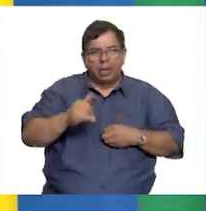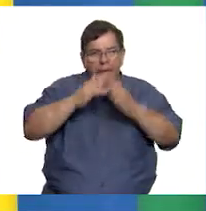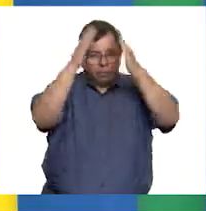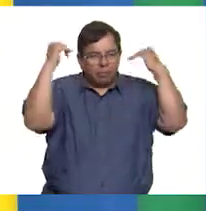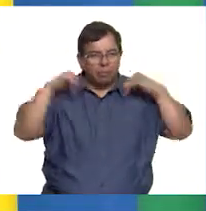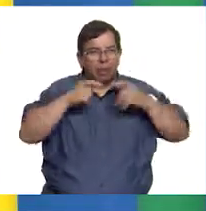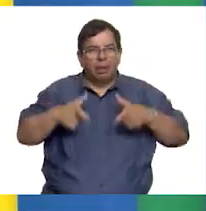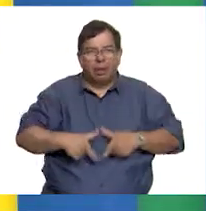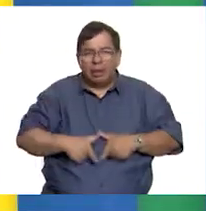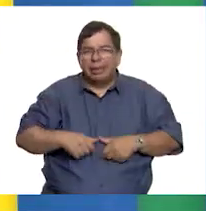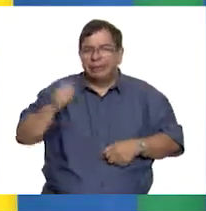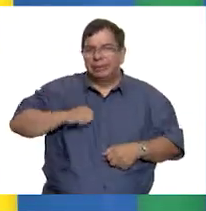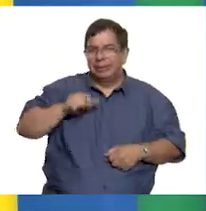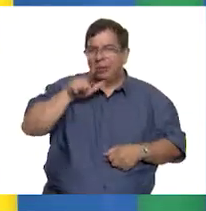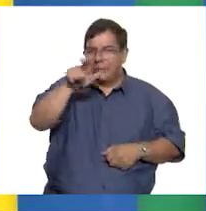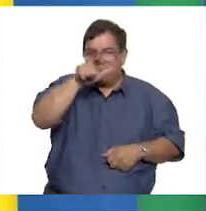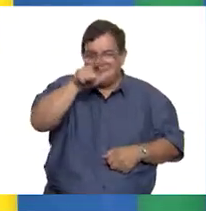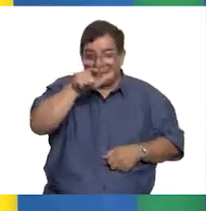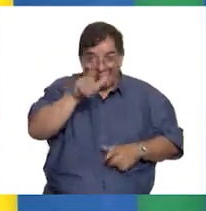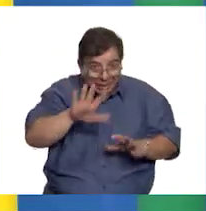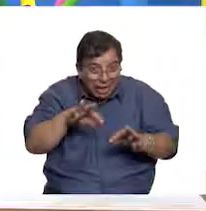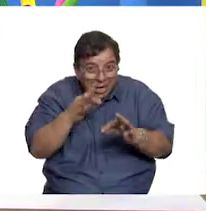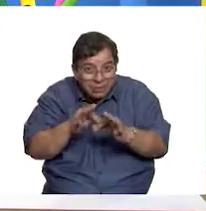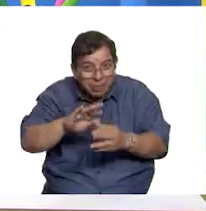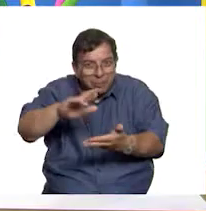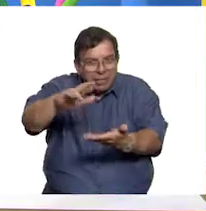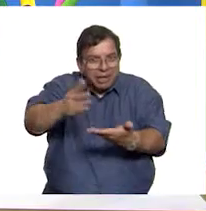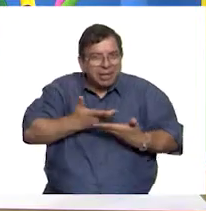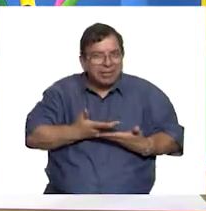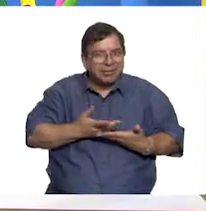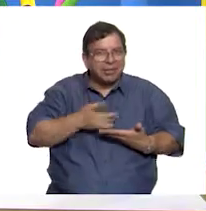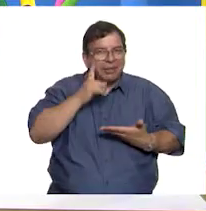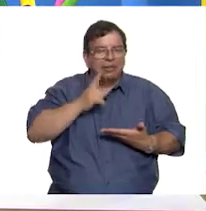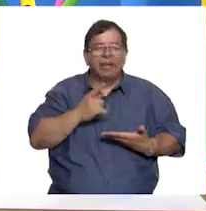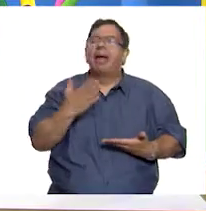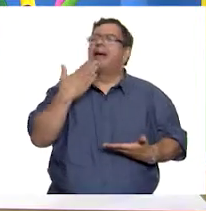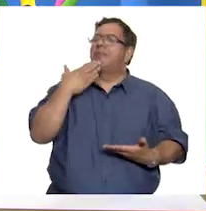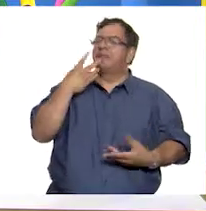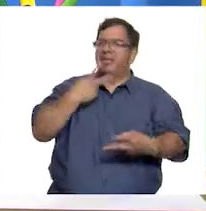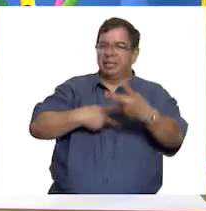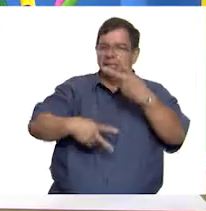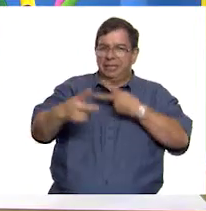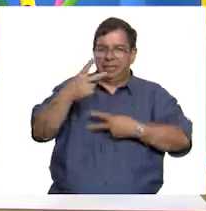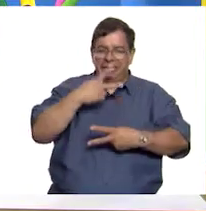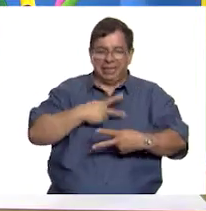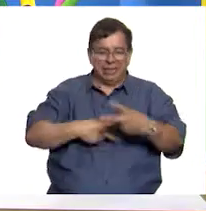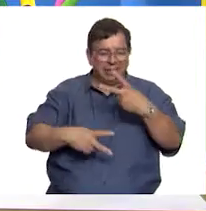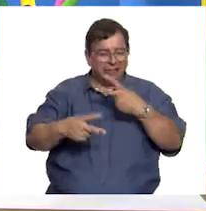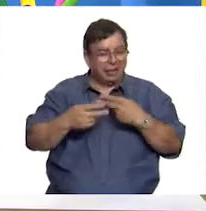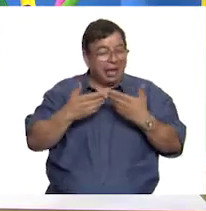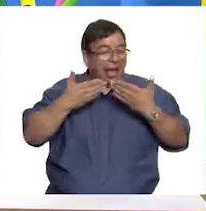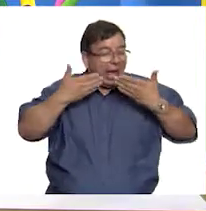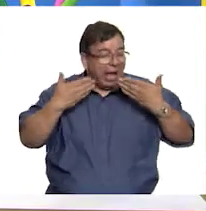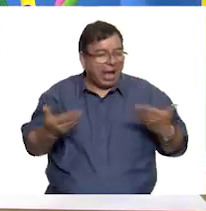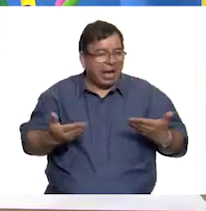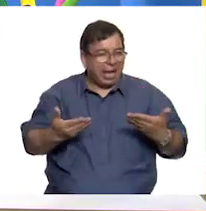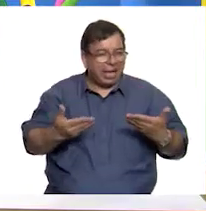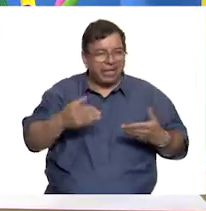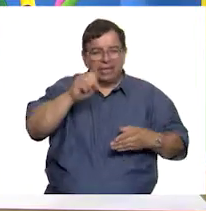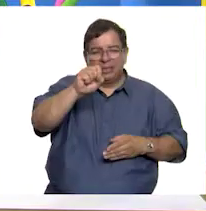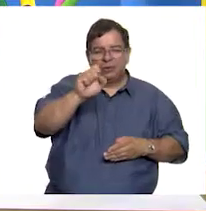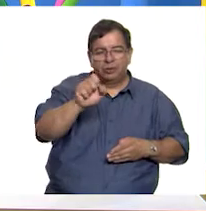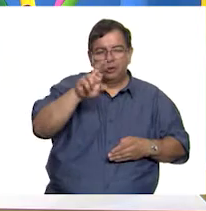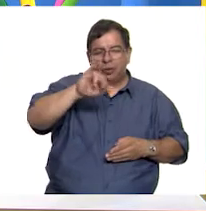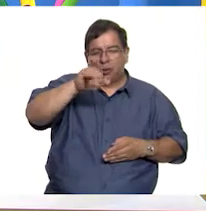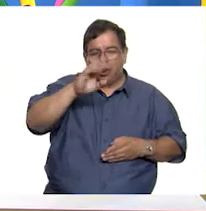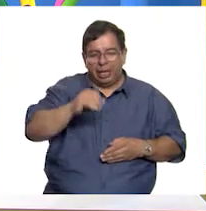listas y listos en casa para recibirla. Pues démosles la bienvenida a nada más y nada menos que a Sor Juana Inés